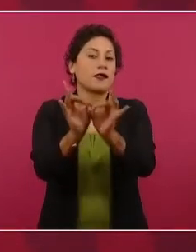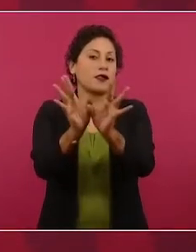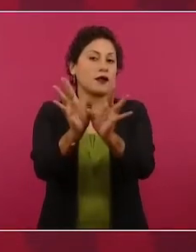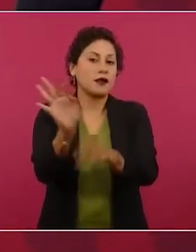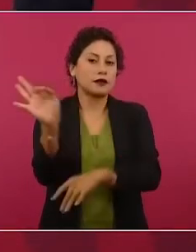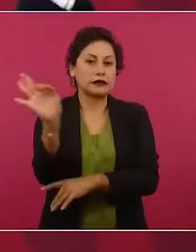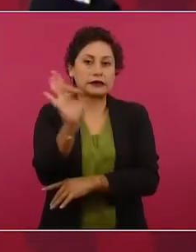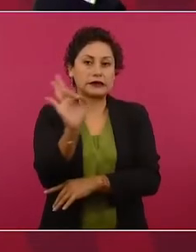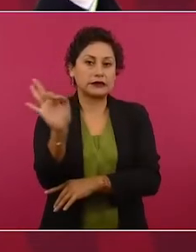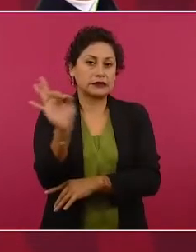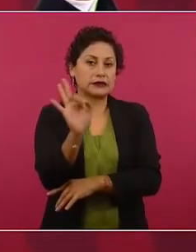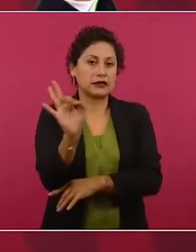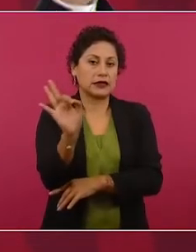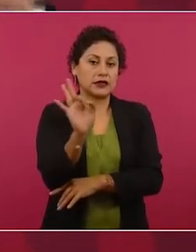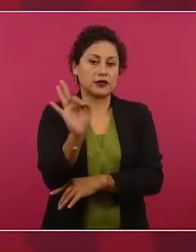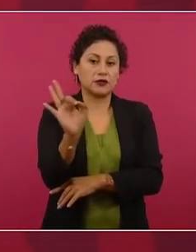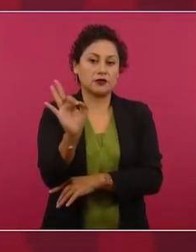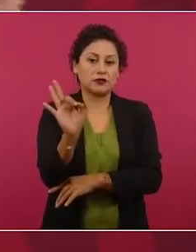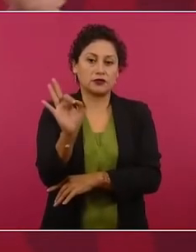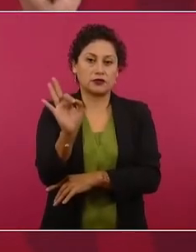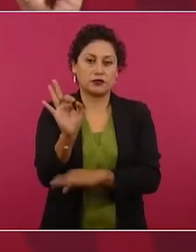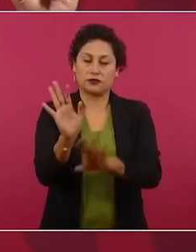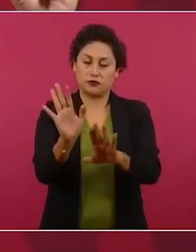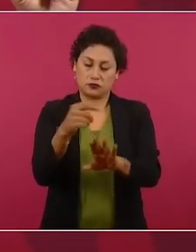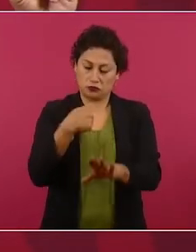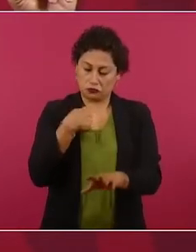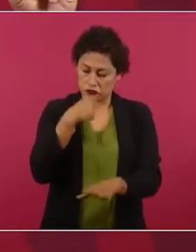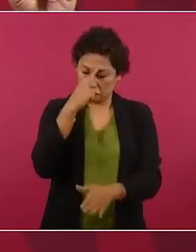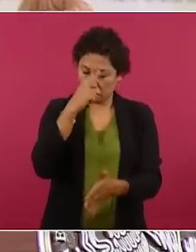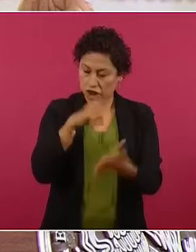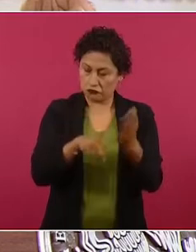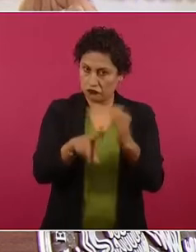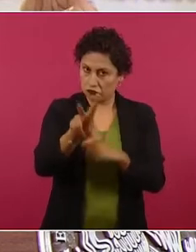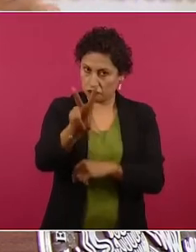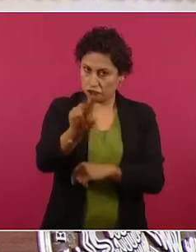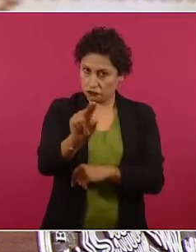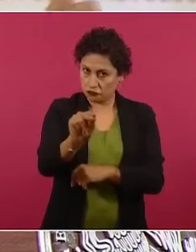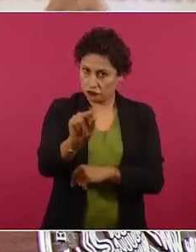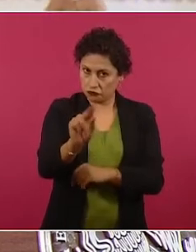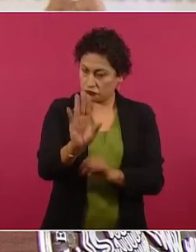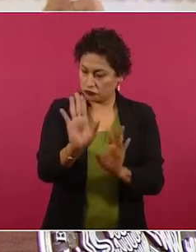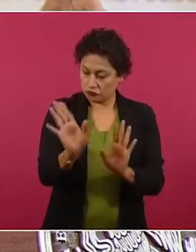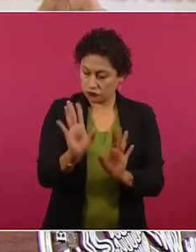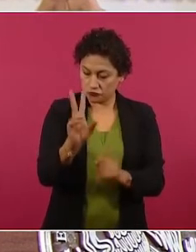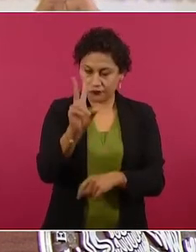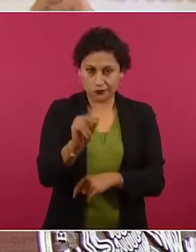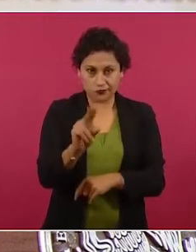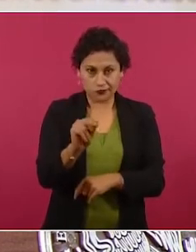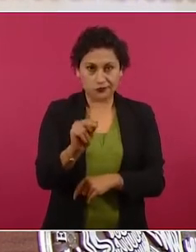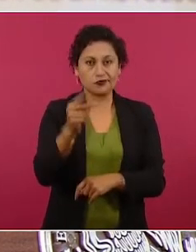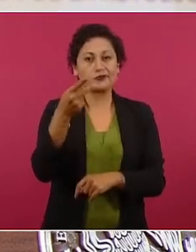no va a suceder, no va a suceder